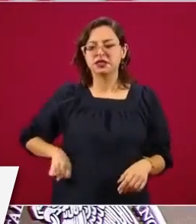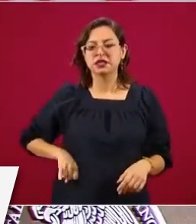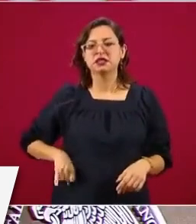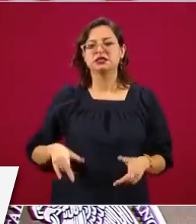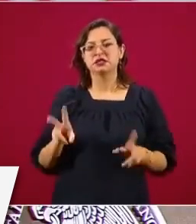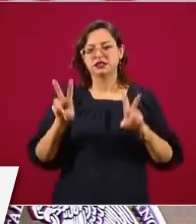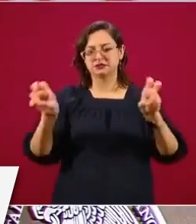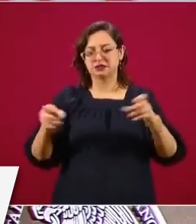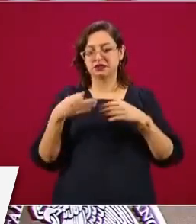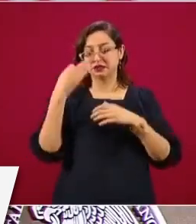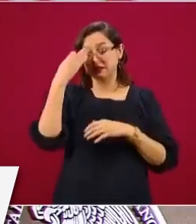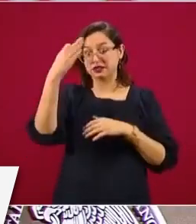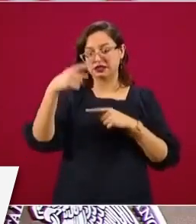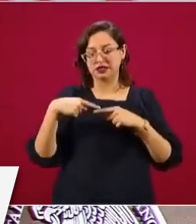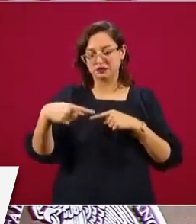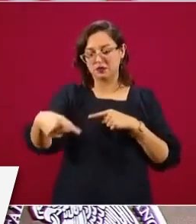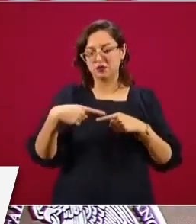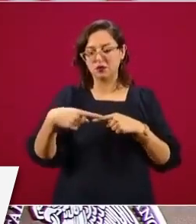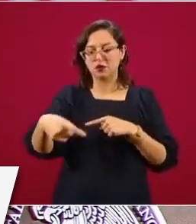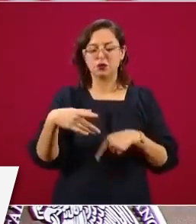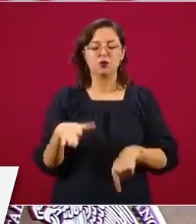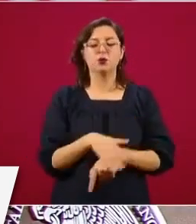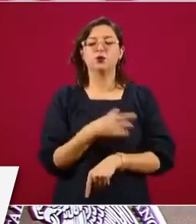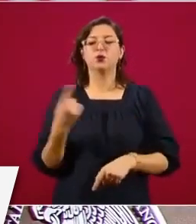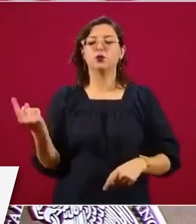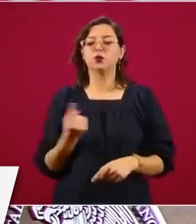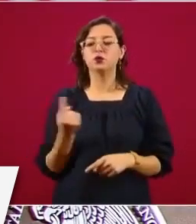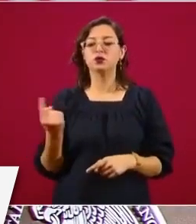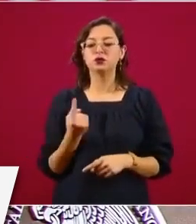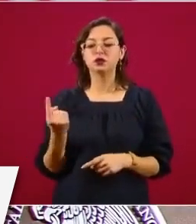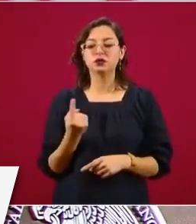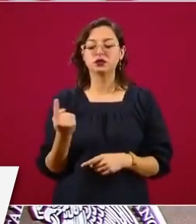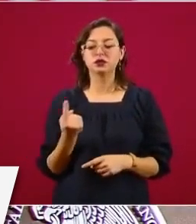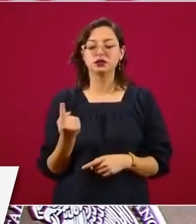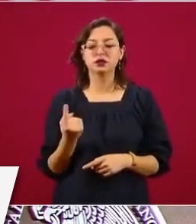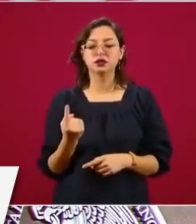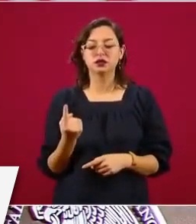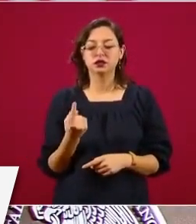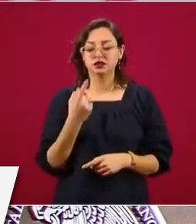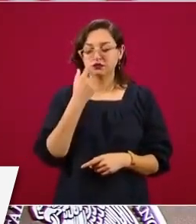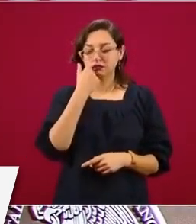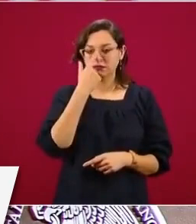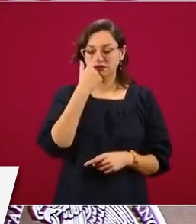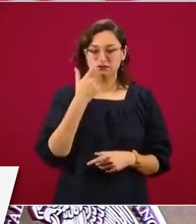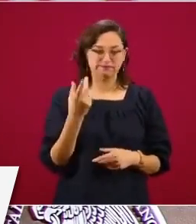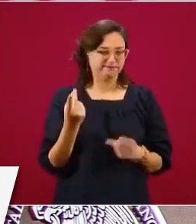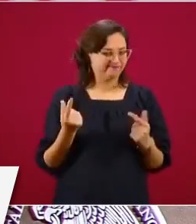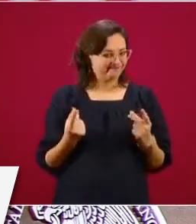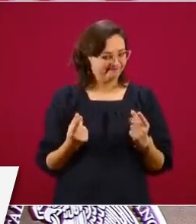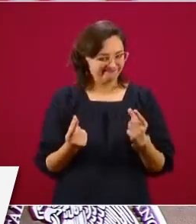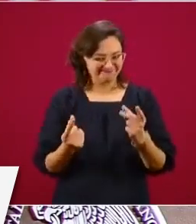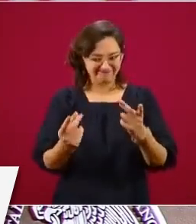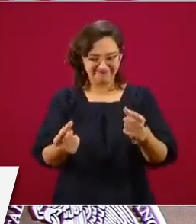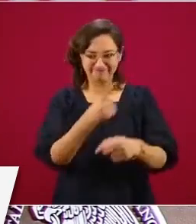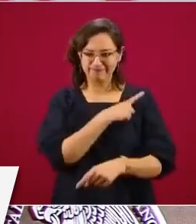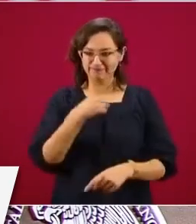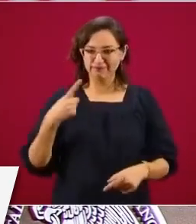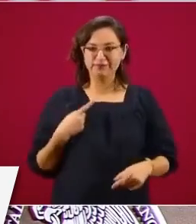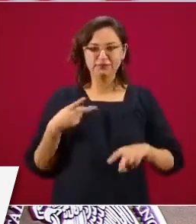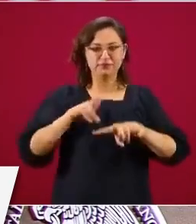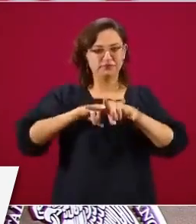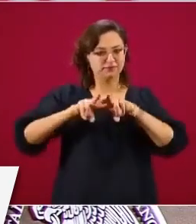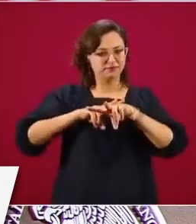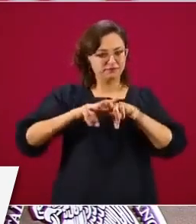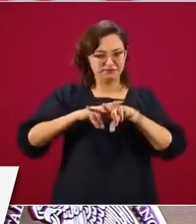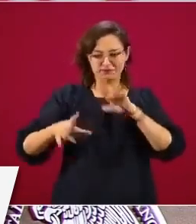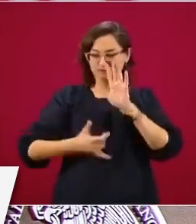tiempo, porque no debemos de perder tiempo, el tren lo tenemos